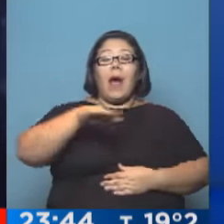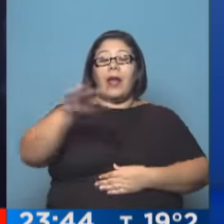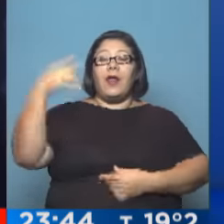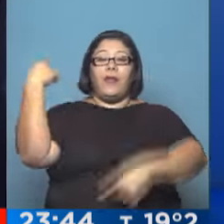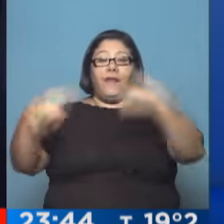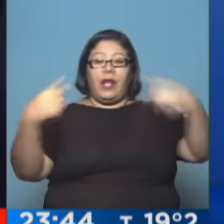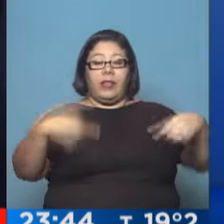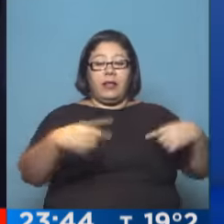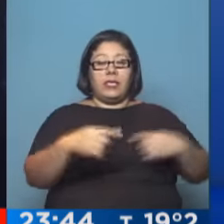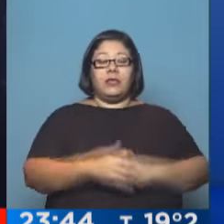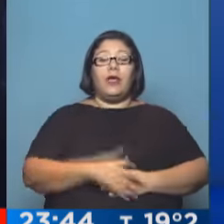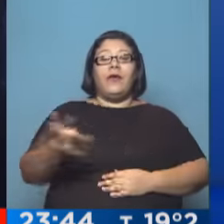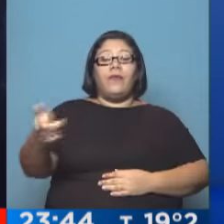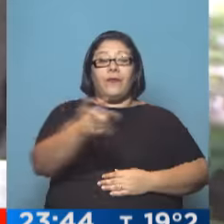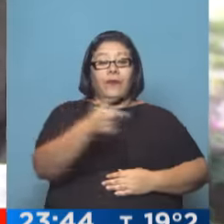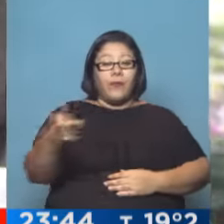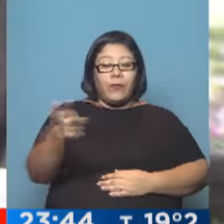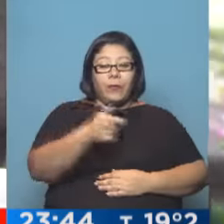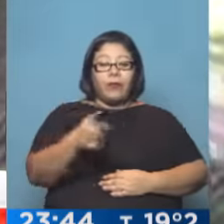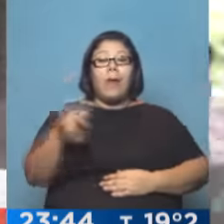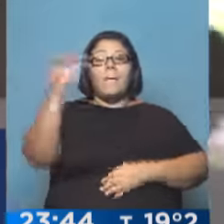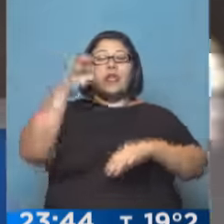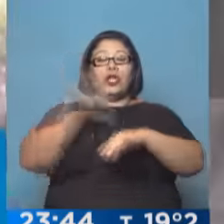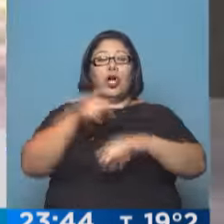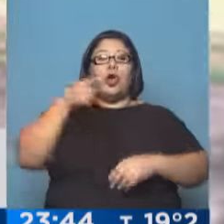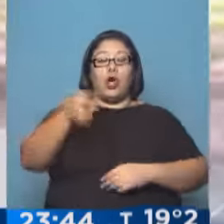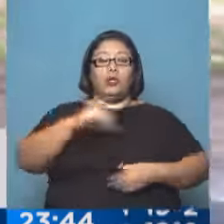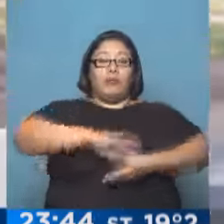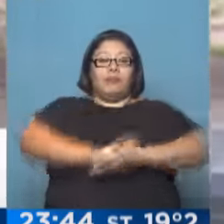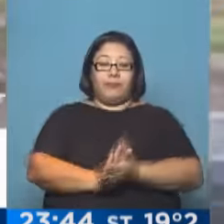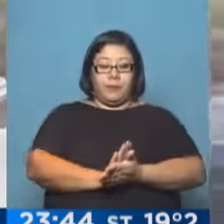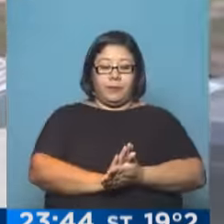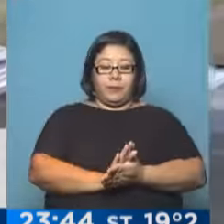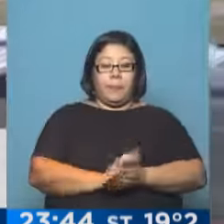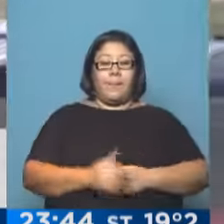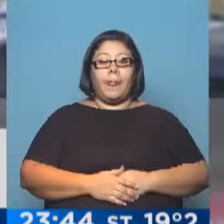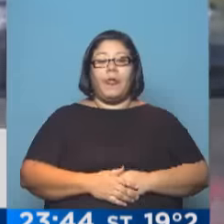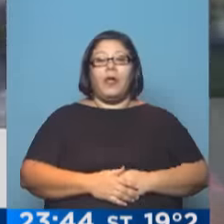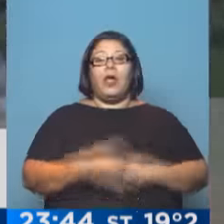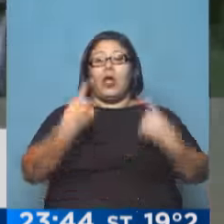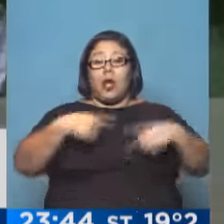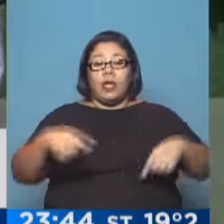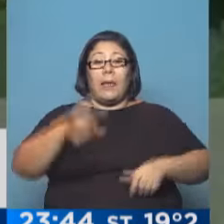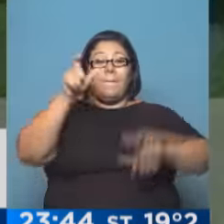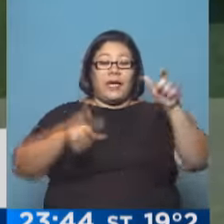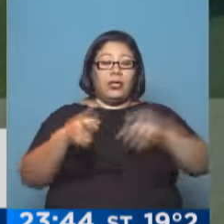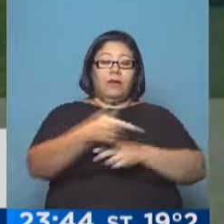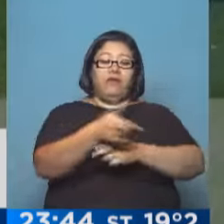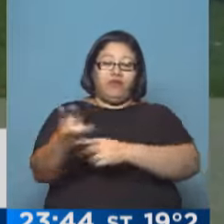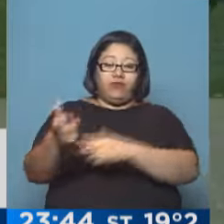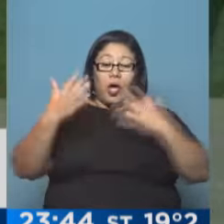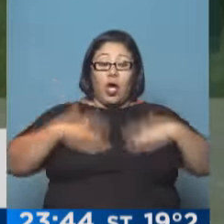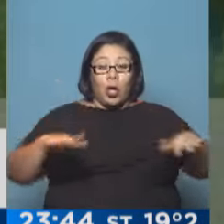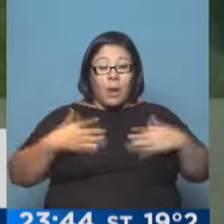eliminar el mosquito que transmite el dengue. Con móviles de pulverización y equipos de operarios que se movilizan con trajes